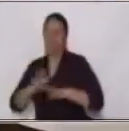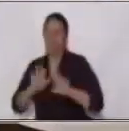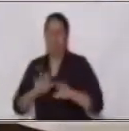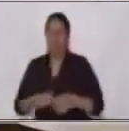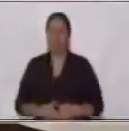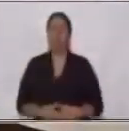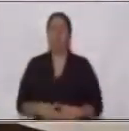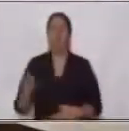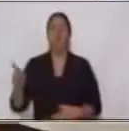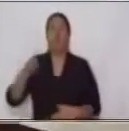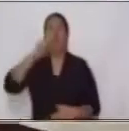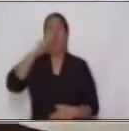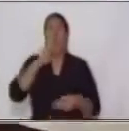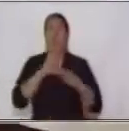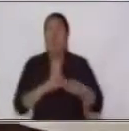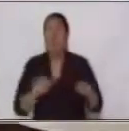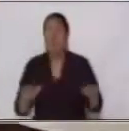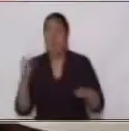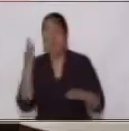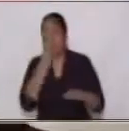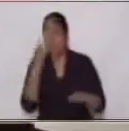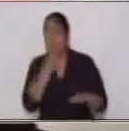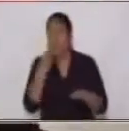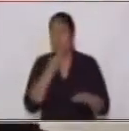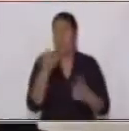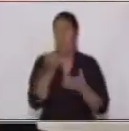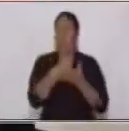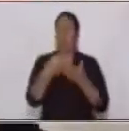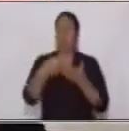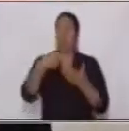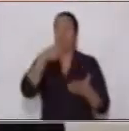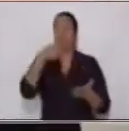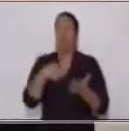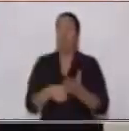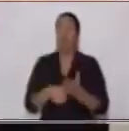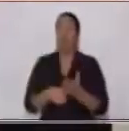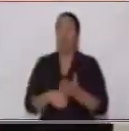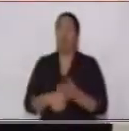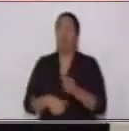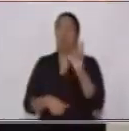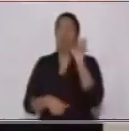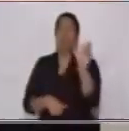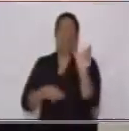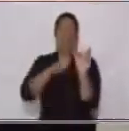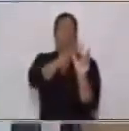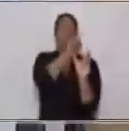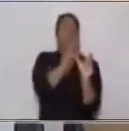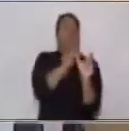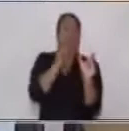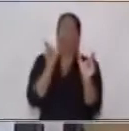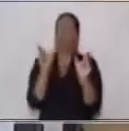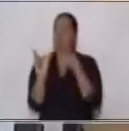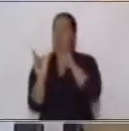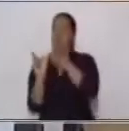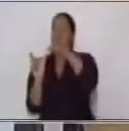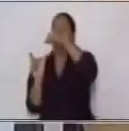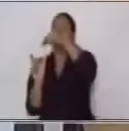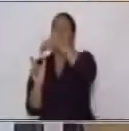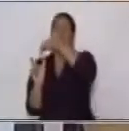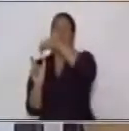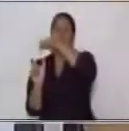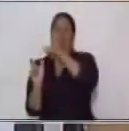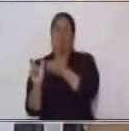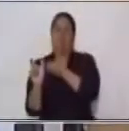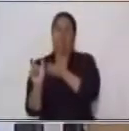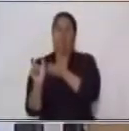una carta esta oración posee un sujeto y posee un predicado por lo tanto está